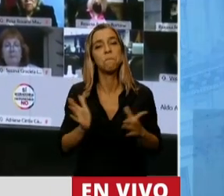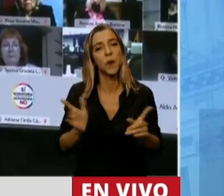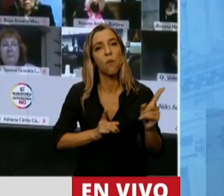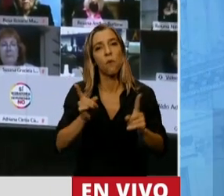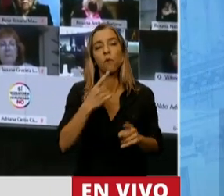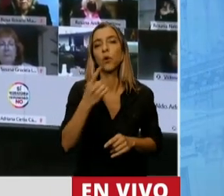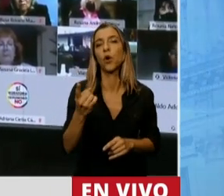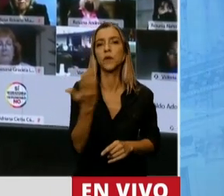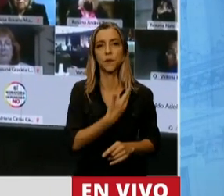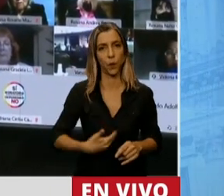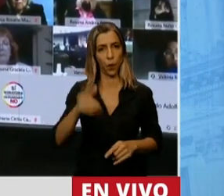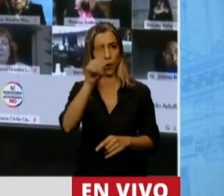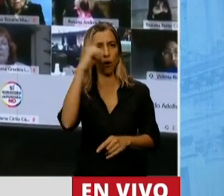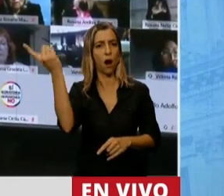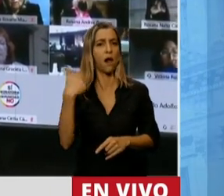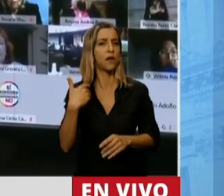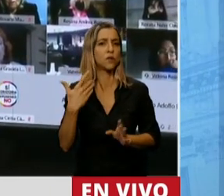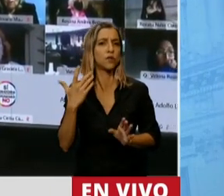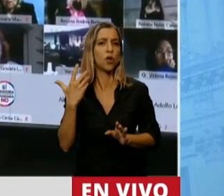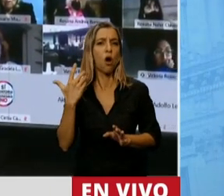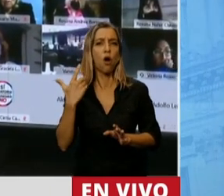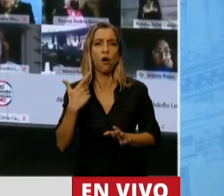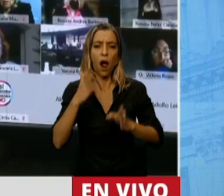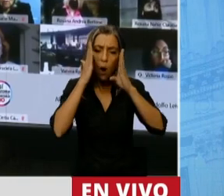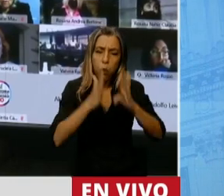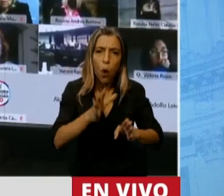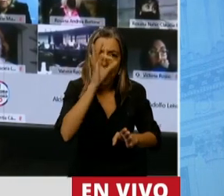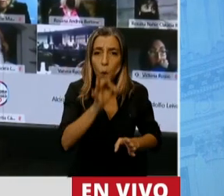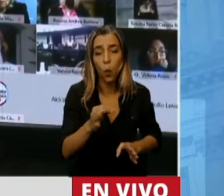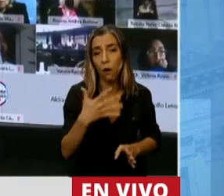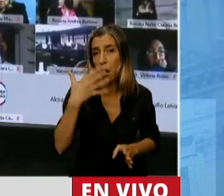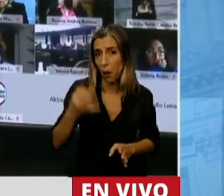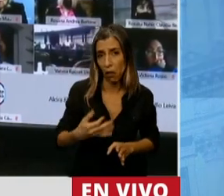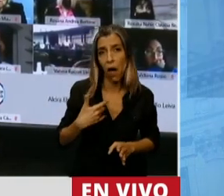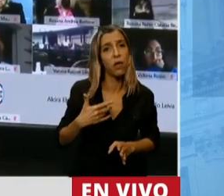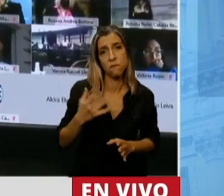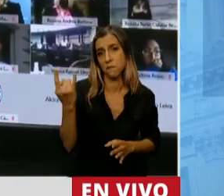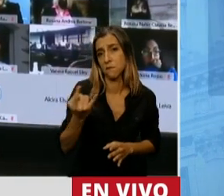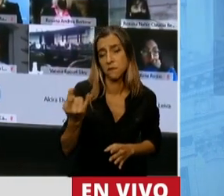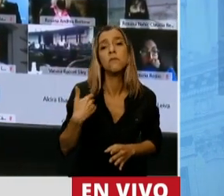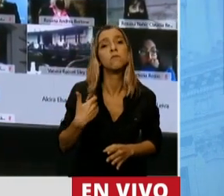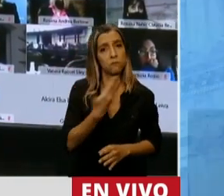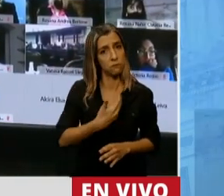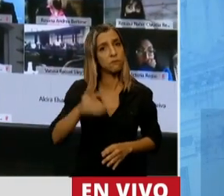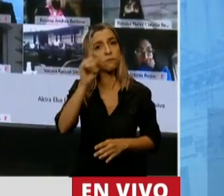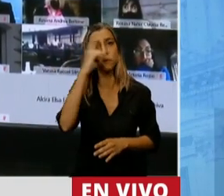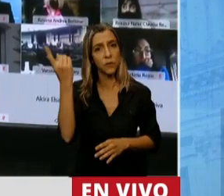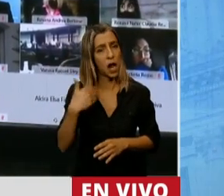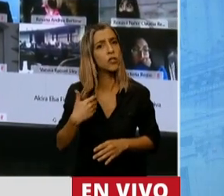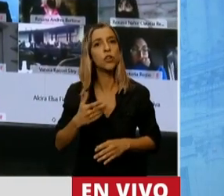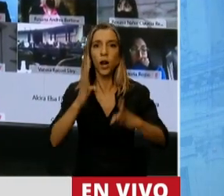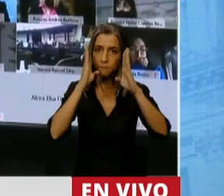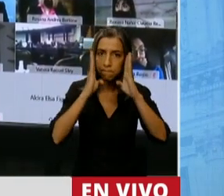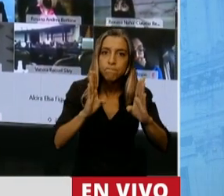el Gobierno Nacional haya estado ausente. El Gobierno Nacional viene asistiendo a la provincia de Chubut con distintas herramientas financieras